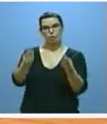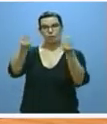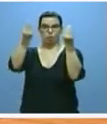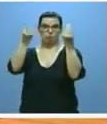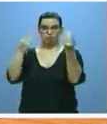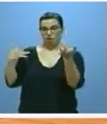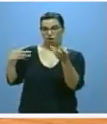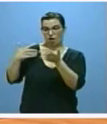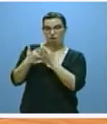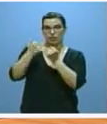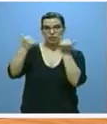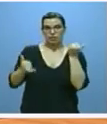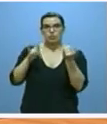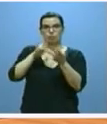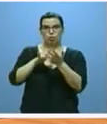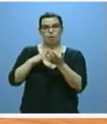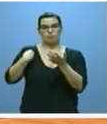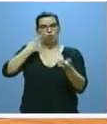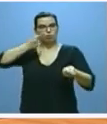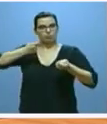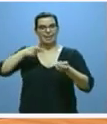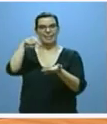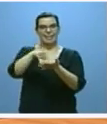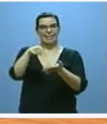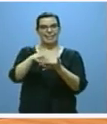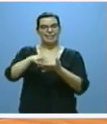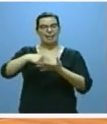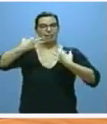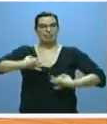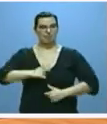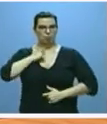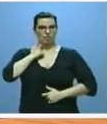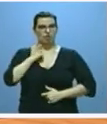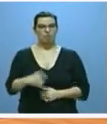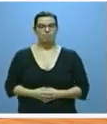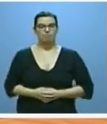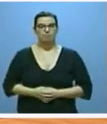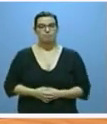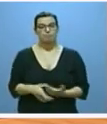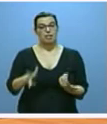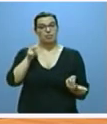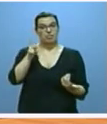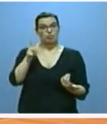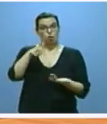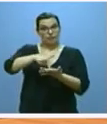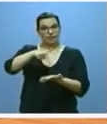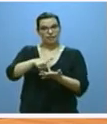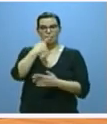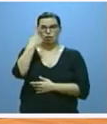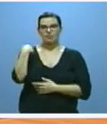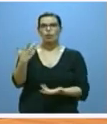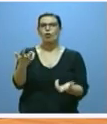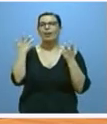recibido a lo largo de la crisis la regulación de la renta garantizada de ciudadanía. Un derecho que el año pasado